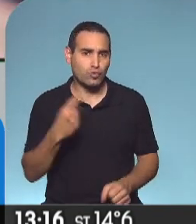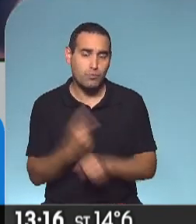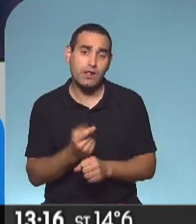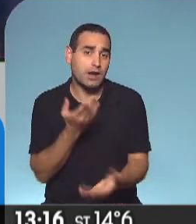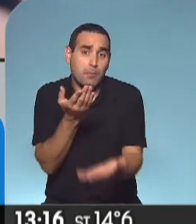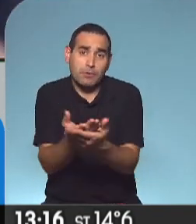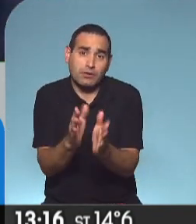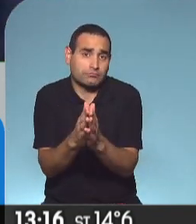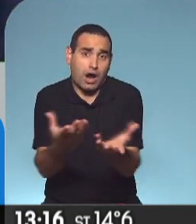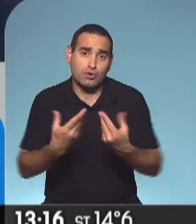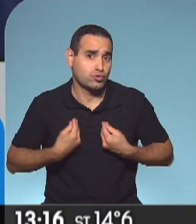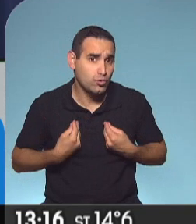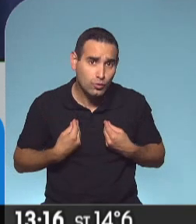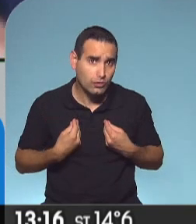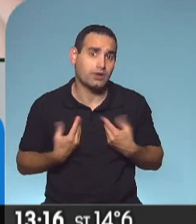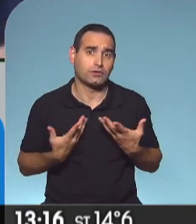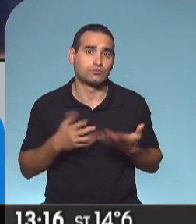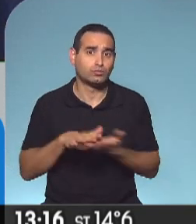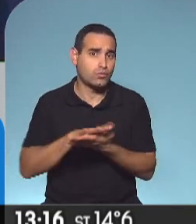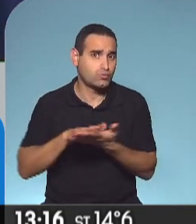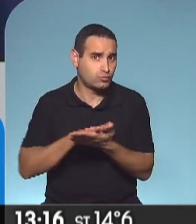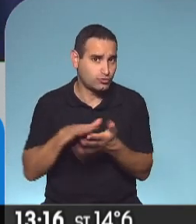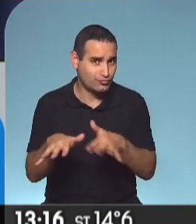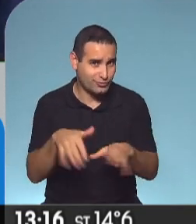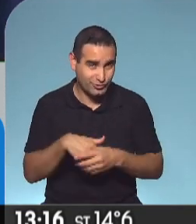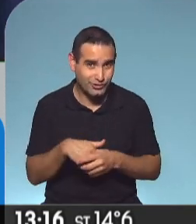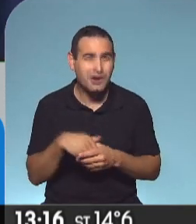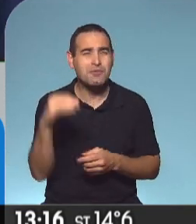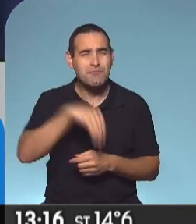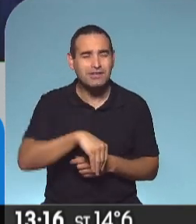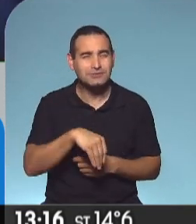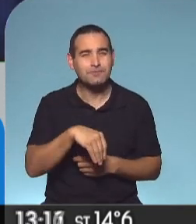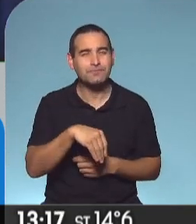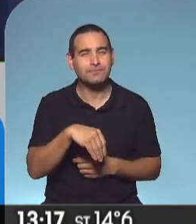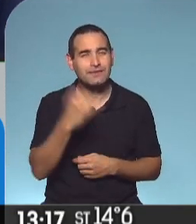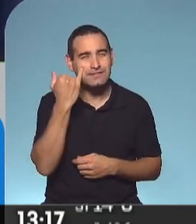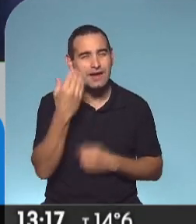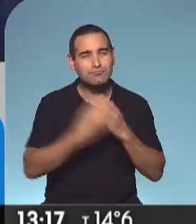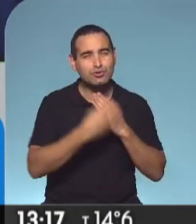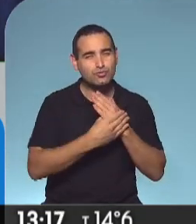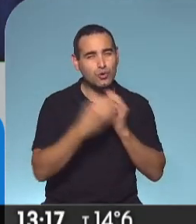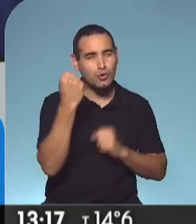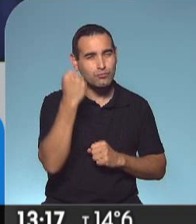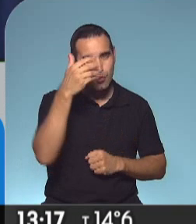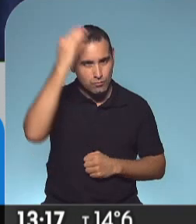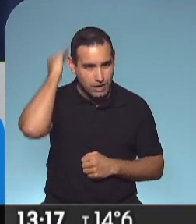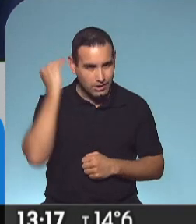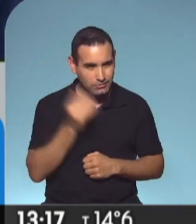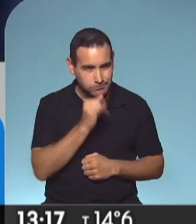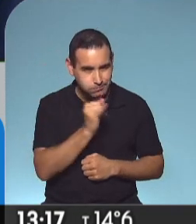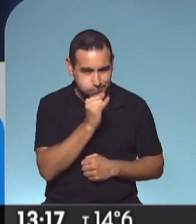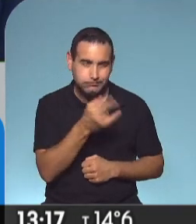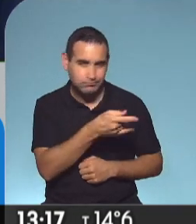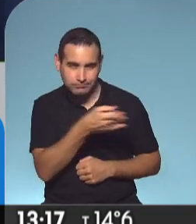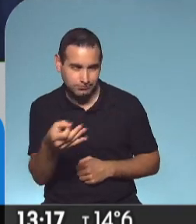pido que nos ayuden a enfrentar esta situación. Y esto se sumó a palabras que había tenido el ministro de Economía, Martín Guzmán, que por otra